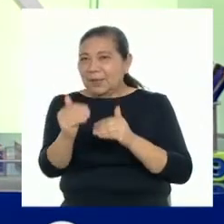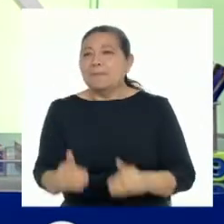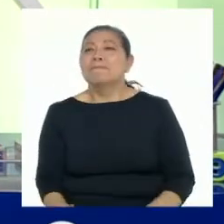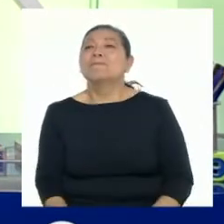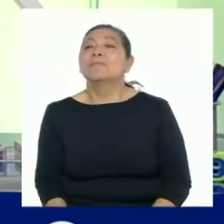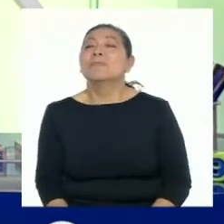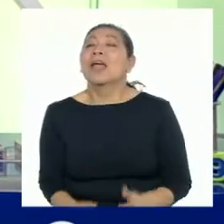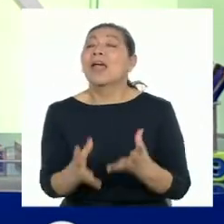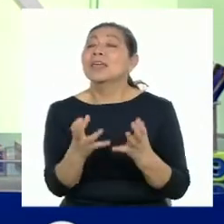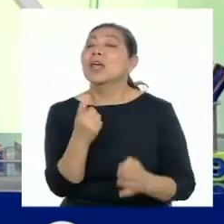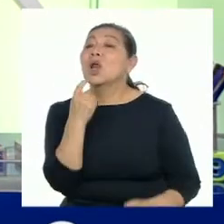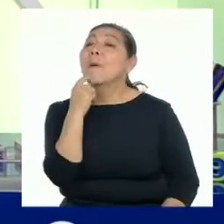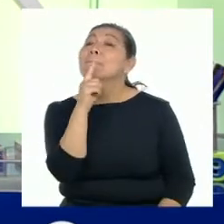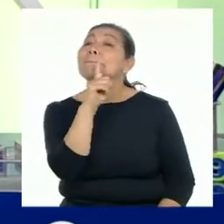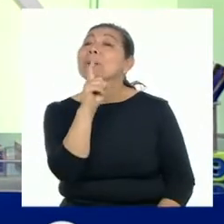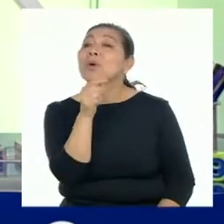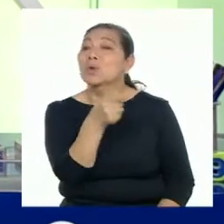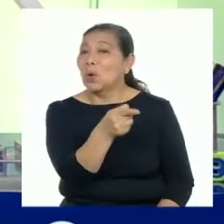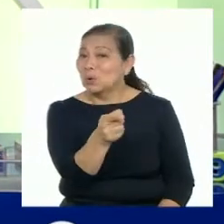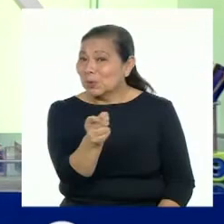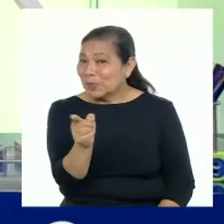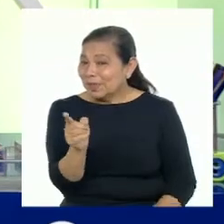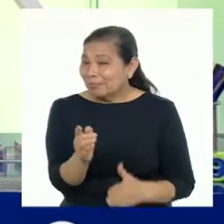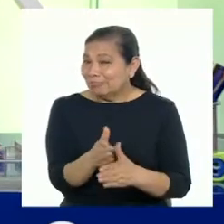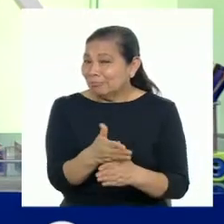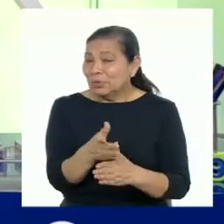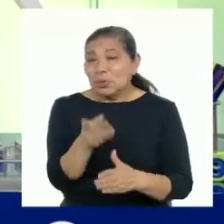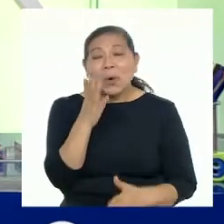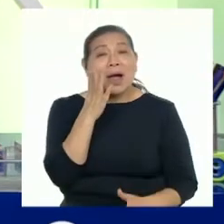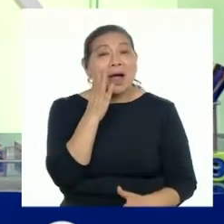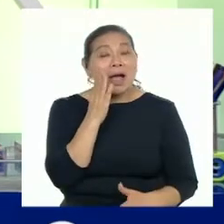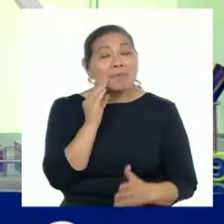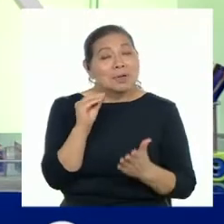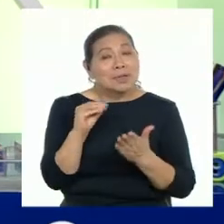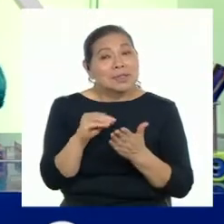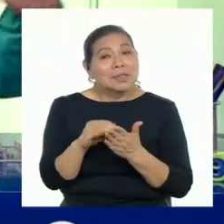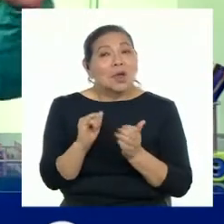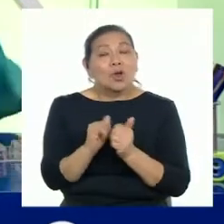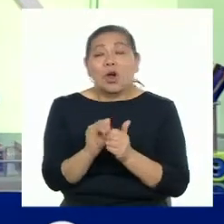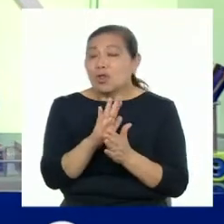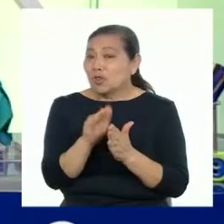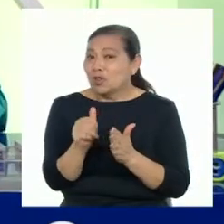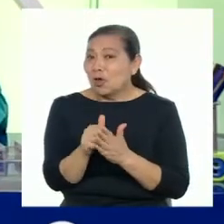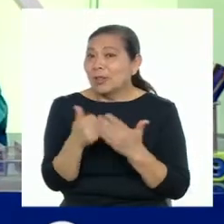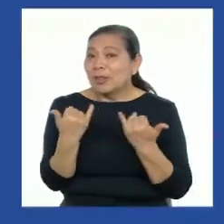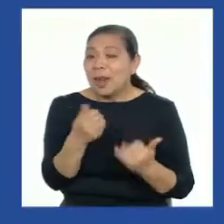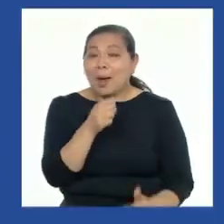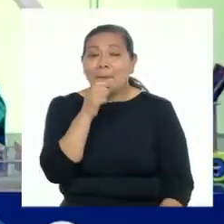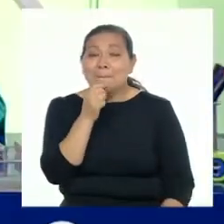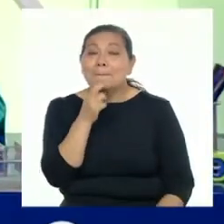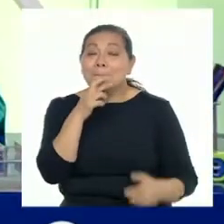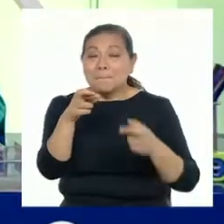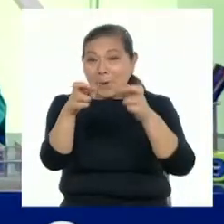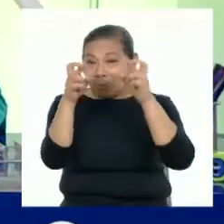Por eso, quisiera hacerles algunas preguntas para compartir sus experiencias y puntos de vista con toda la promo de tercero.